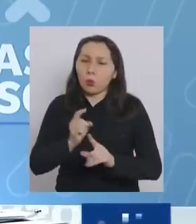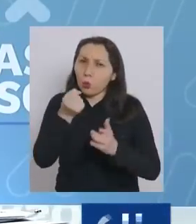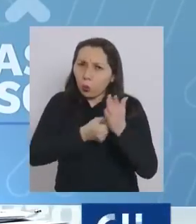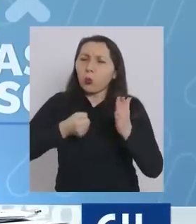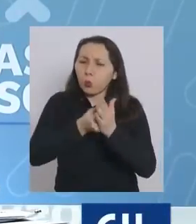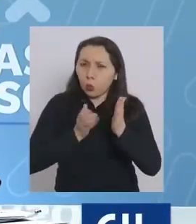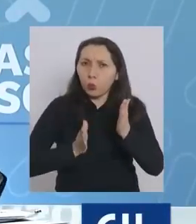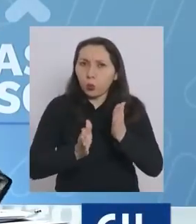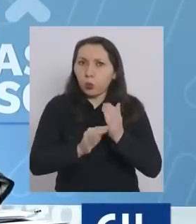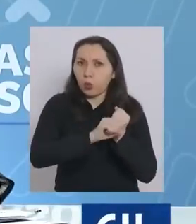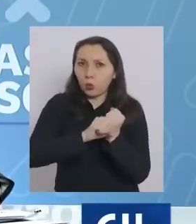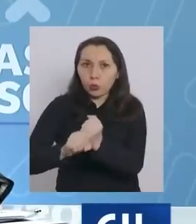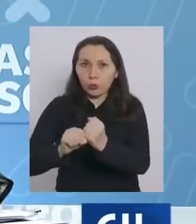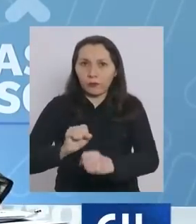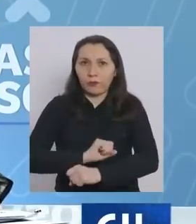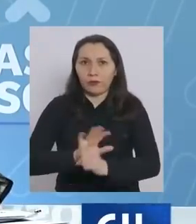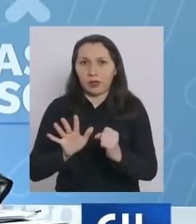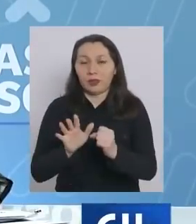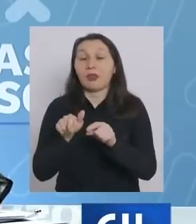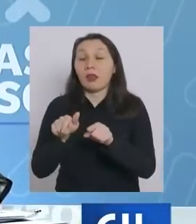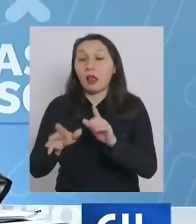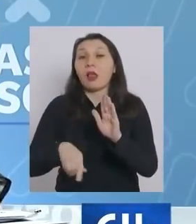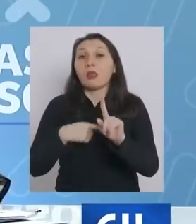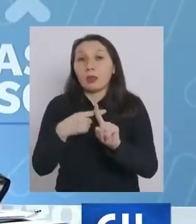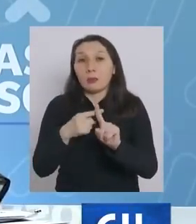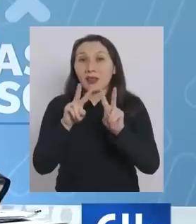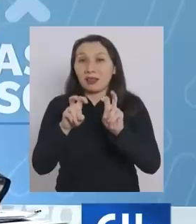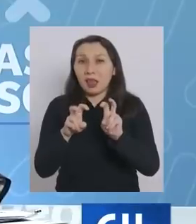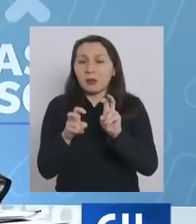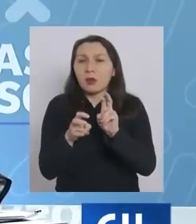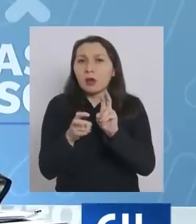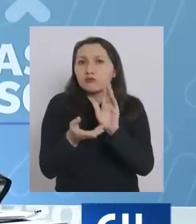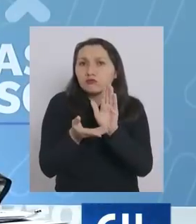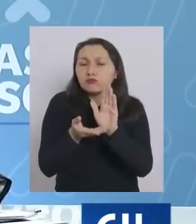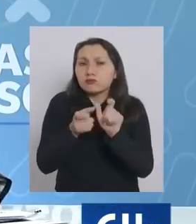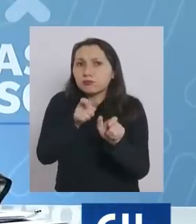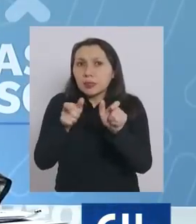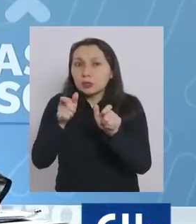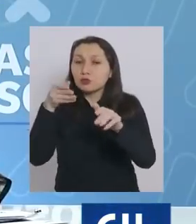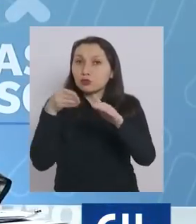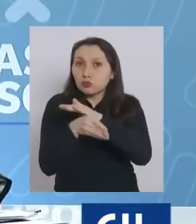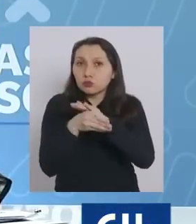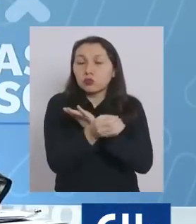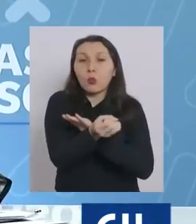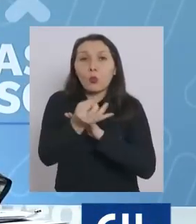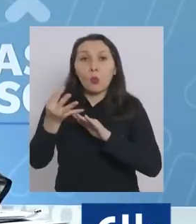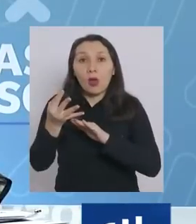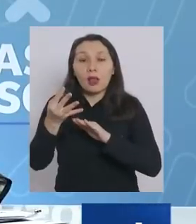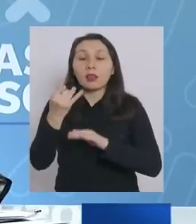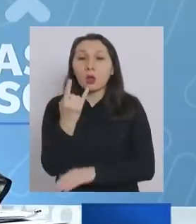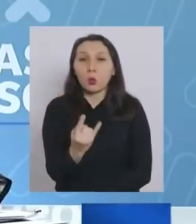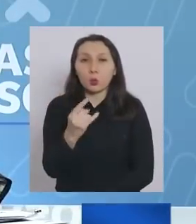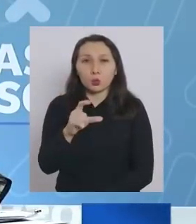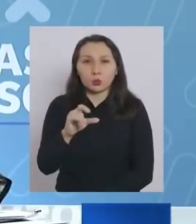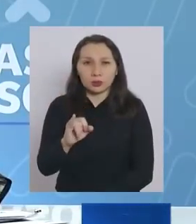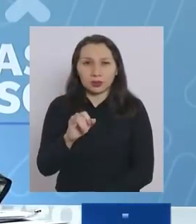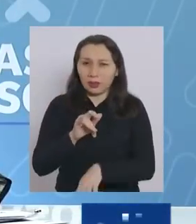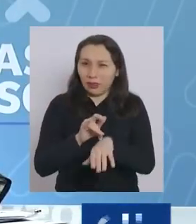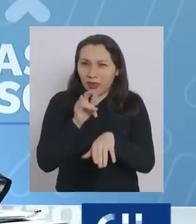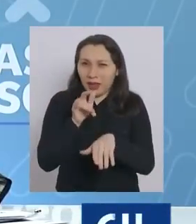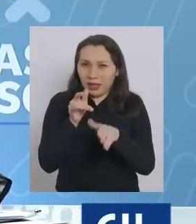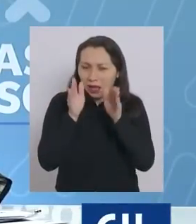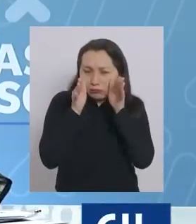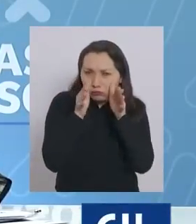luchando en contra del coronavirus. Además, el crecimiento acumulado de pacientes ingresados a las unidades críticas,